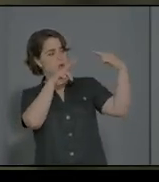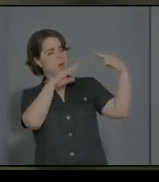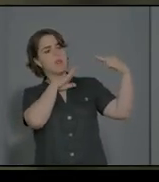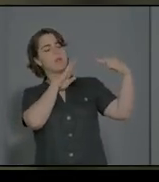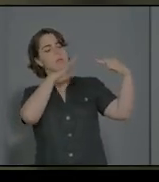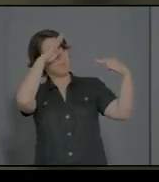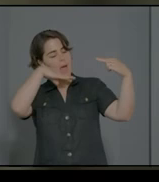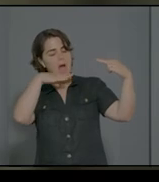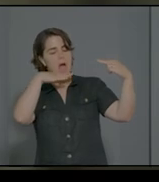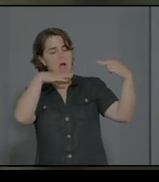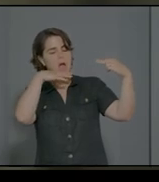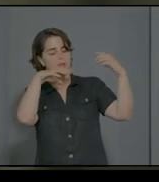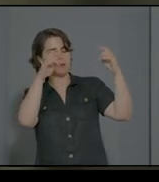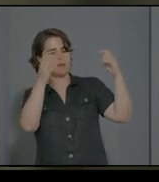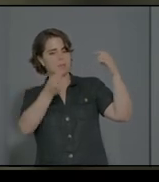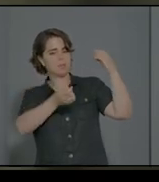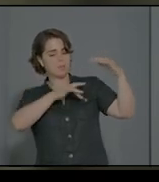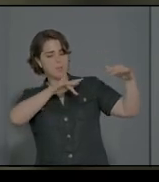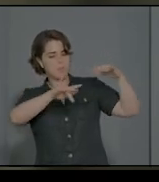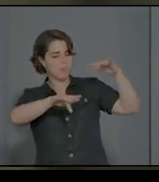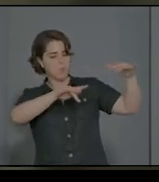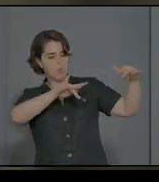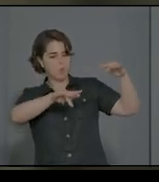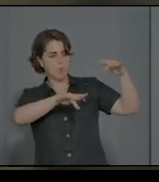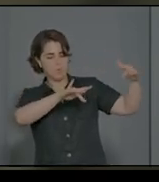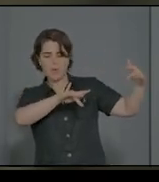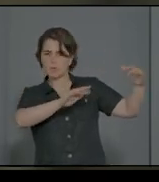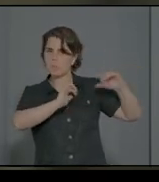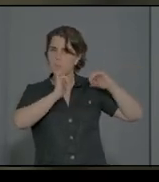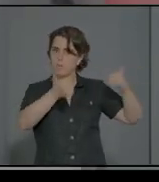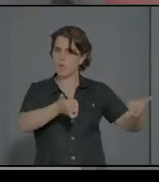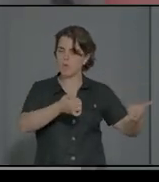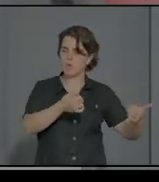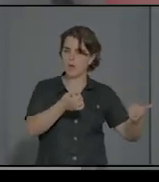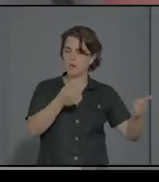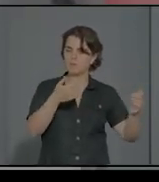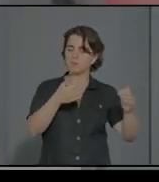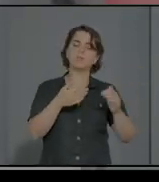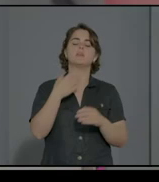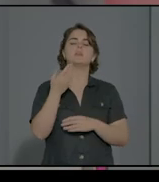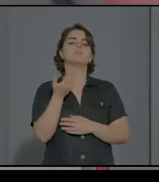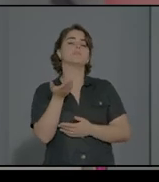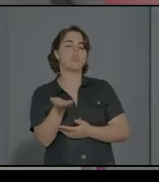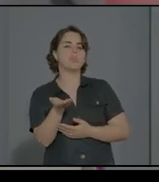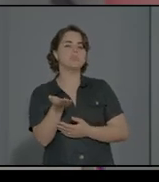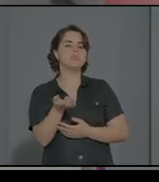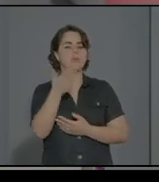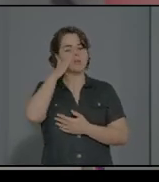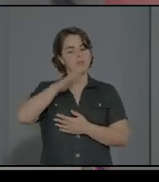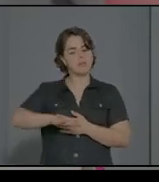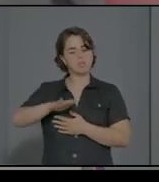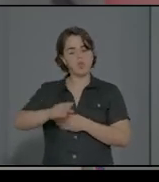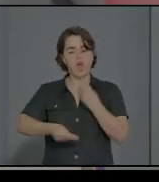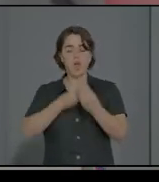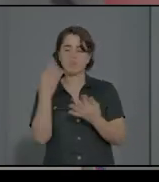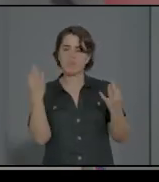movimiento y, digamos, y hace que el niño lleve a cabo una acción. Por lo tanto, ha recuperado su